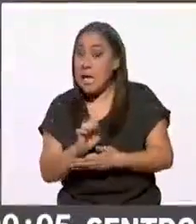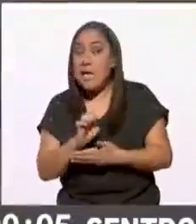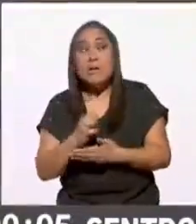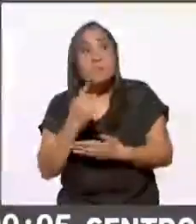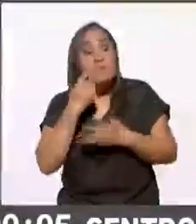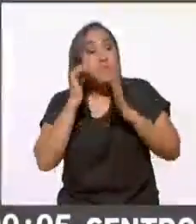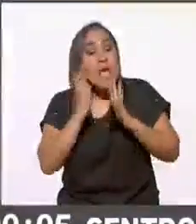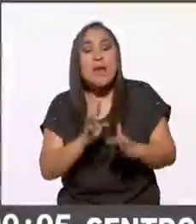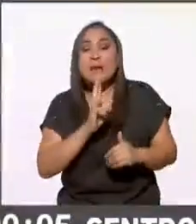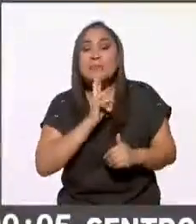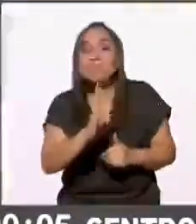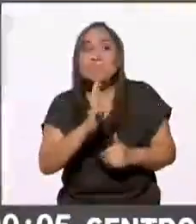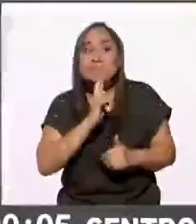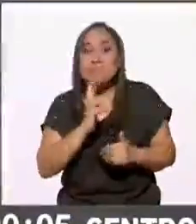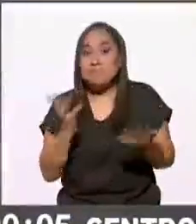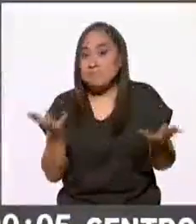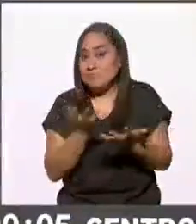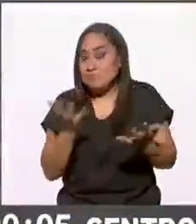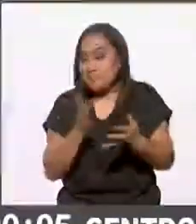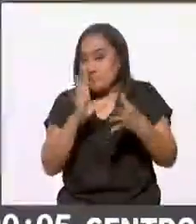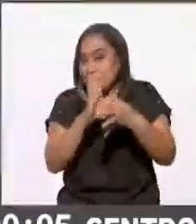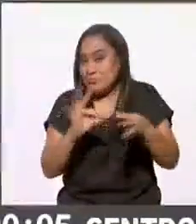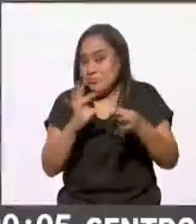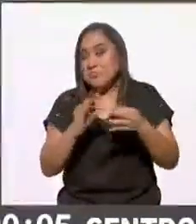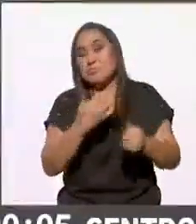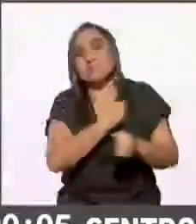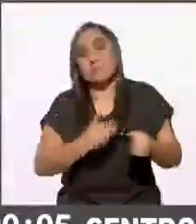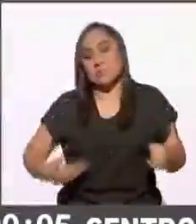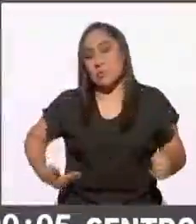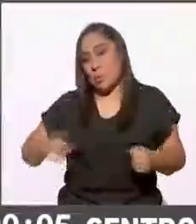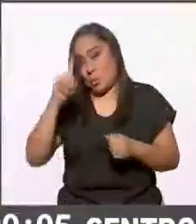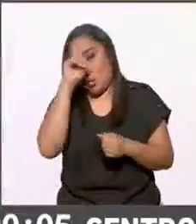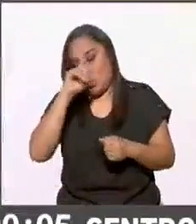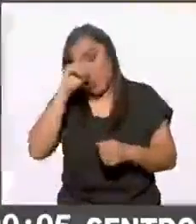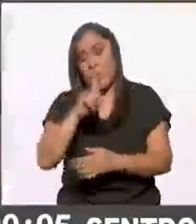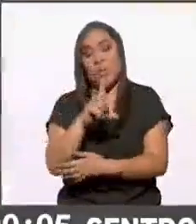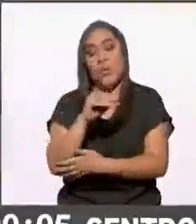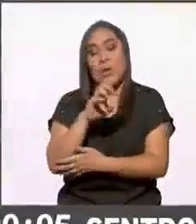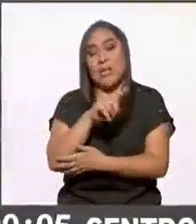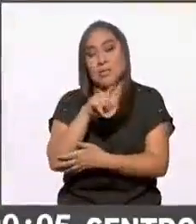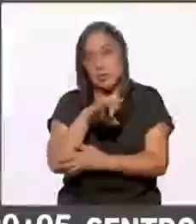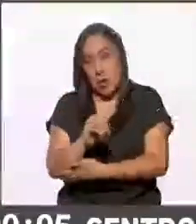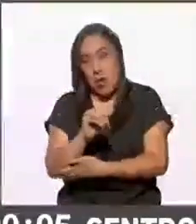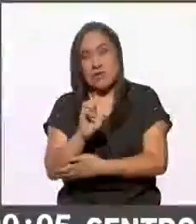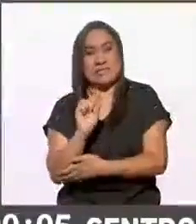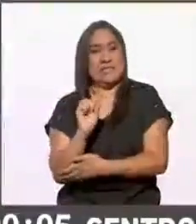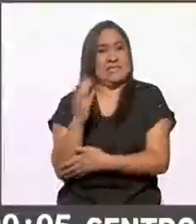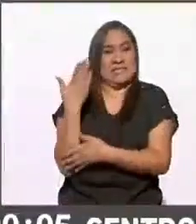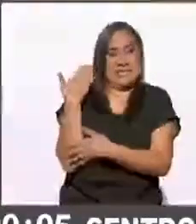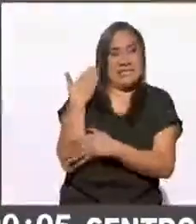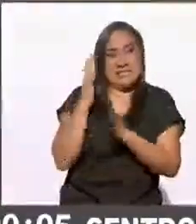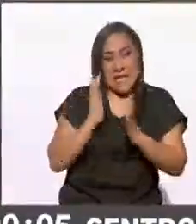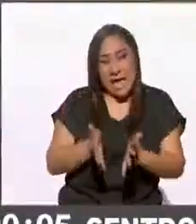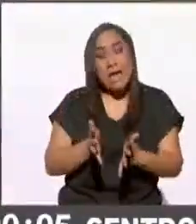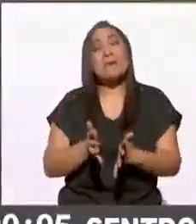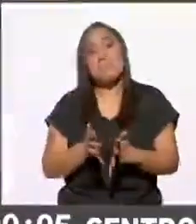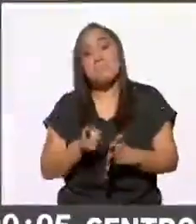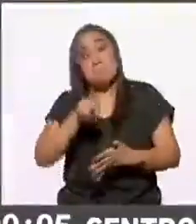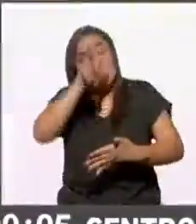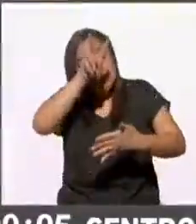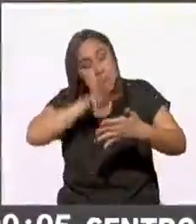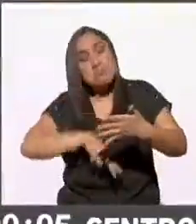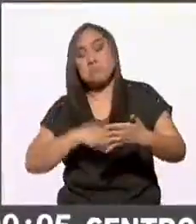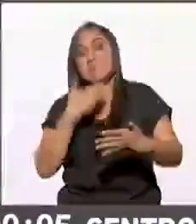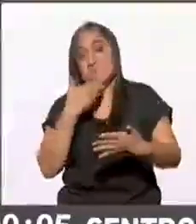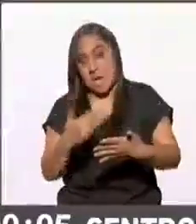resultados que dio el presidente consejero Lorenzo Córdoba hace unos minutos y que usted lo han hecho muy bien ustedes lo han hecho